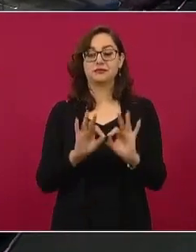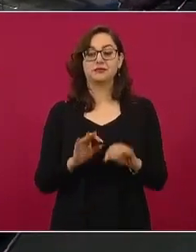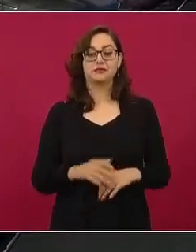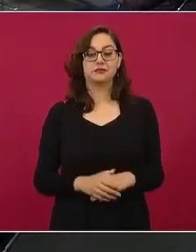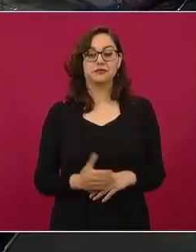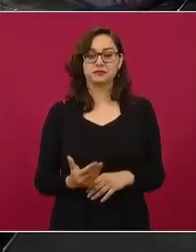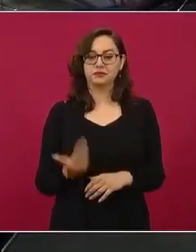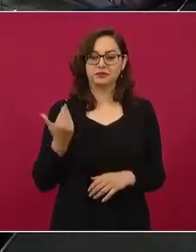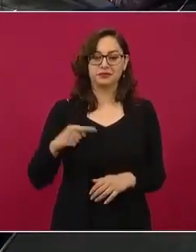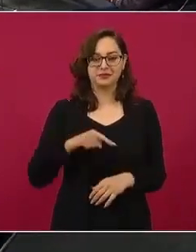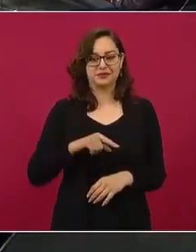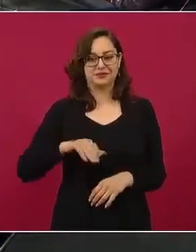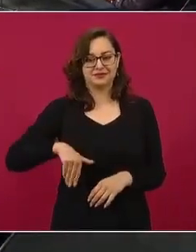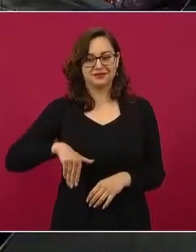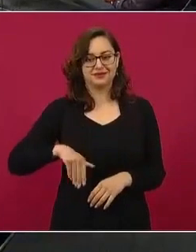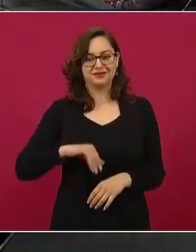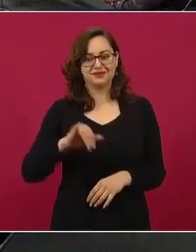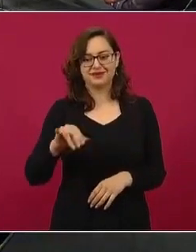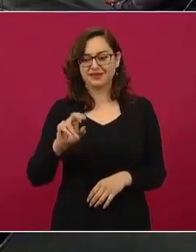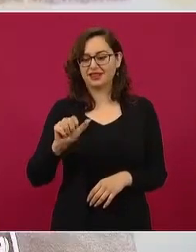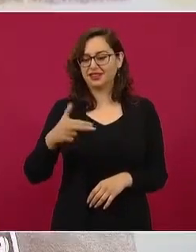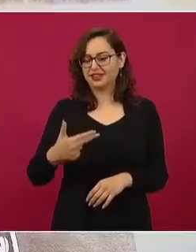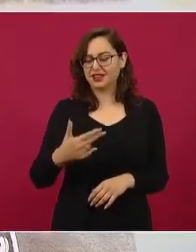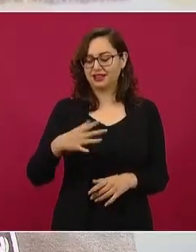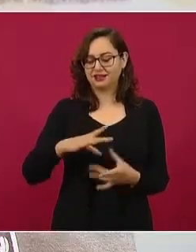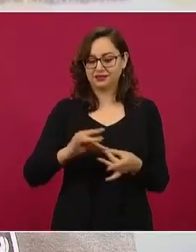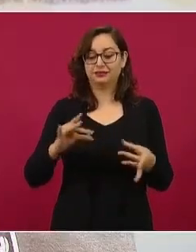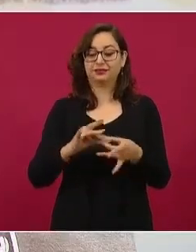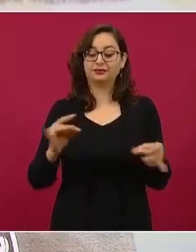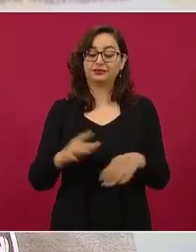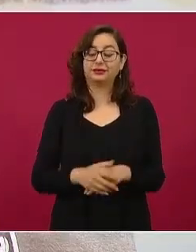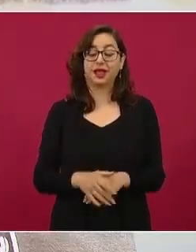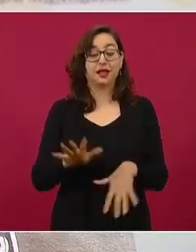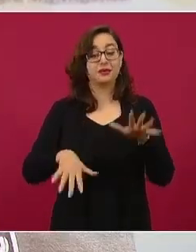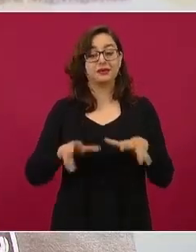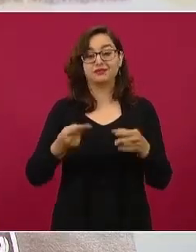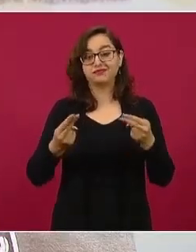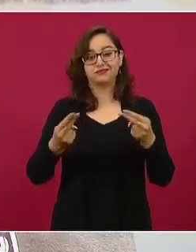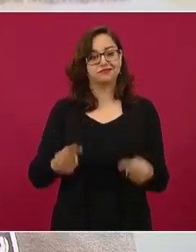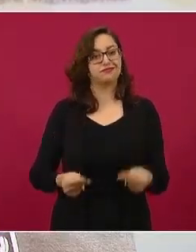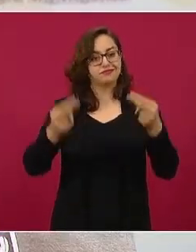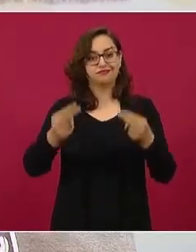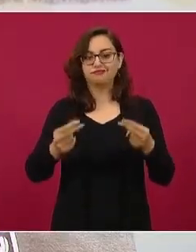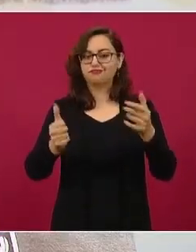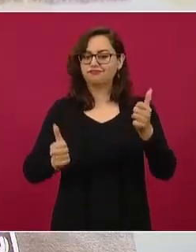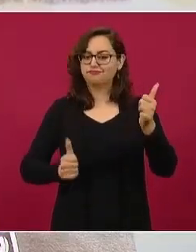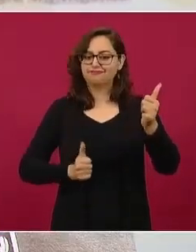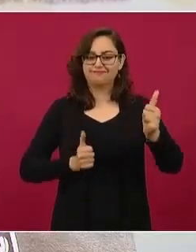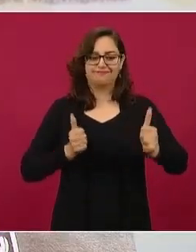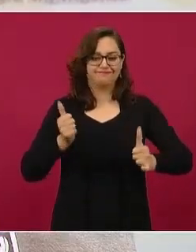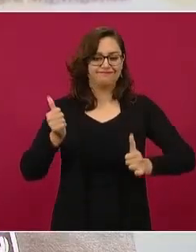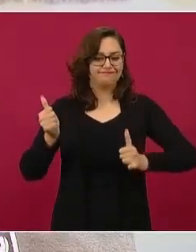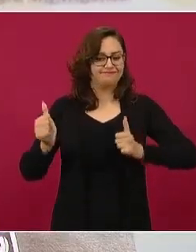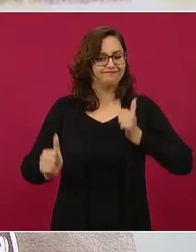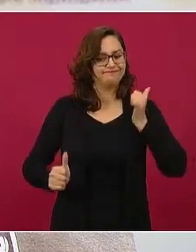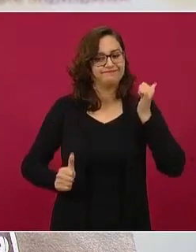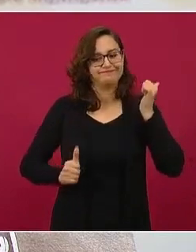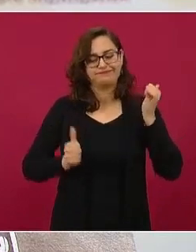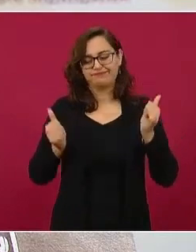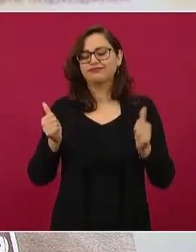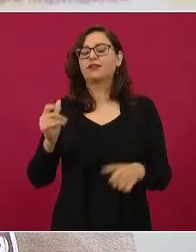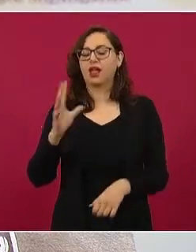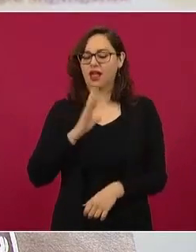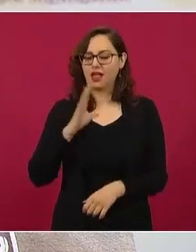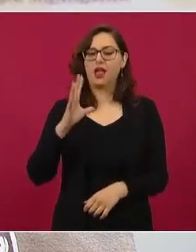Salazar sobre este oportunismo comercial que ocurre y suele ocurrir en fenómenos sociales,